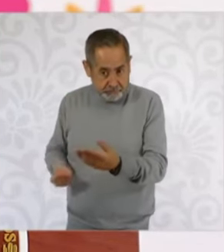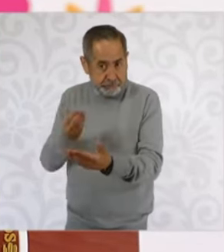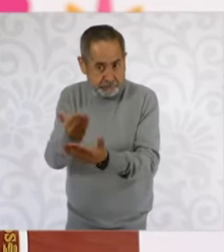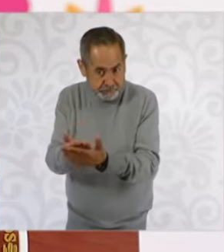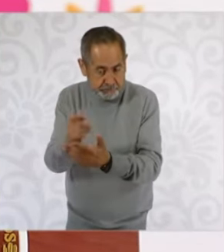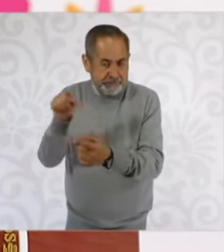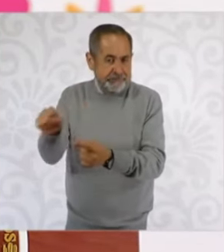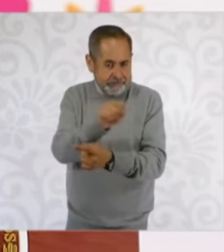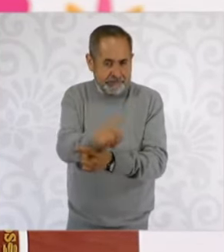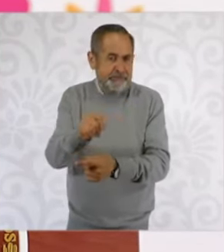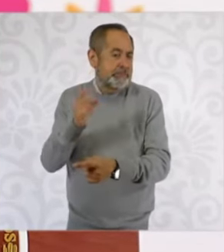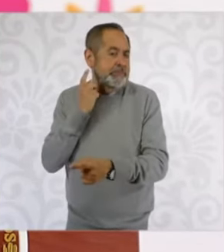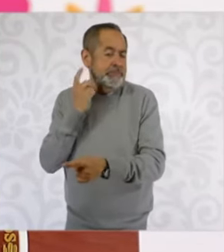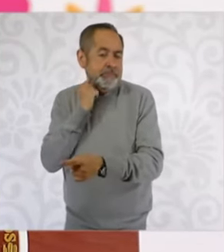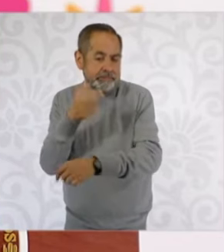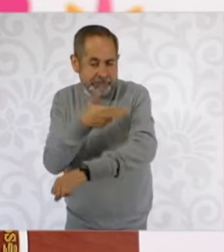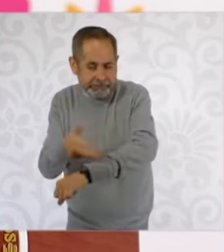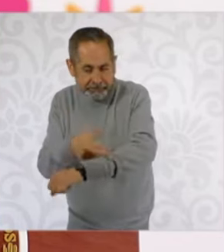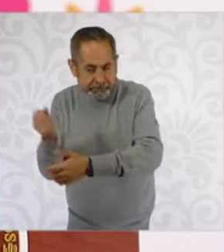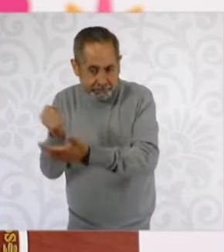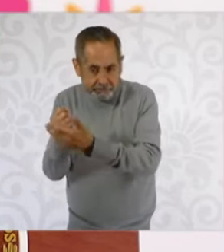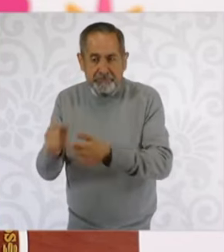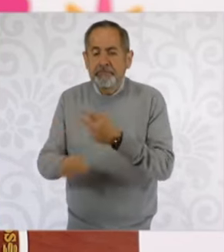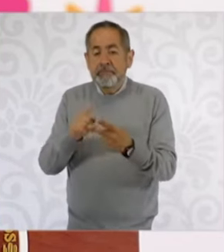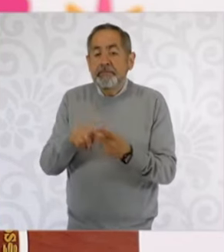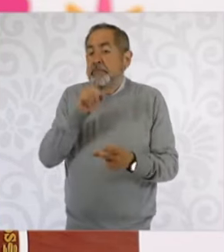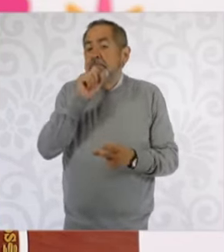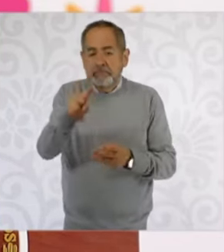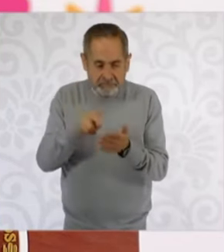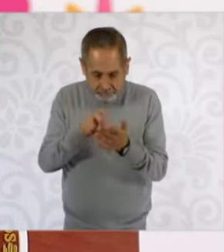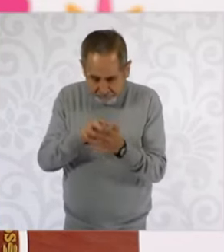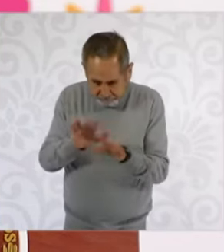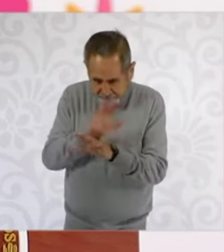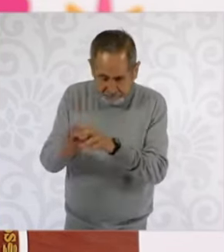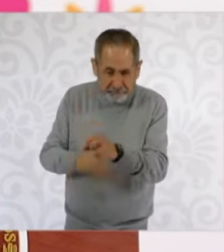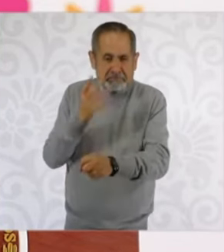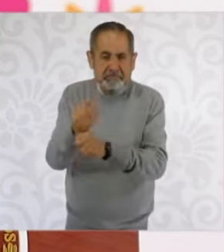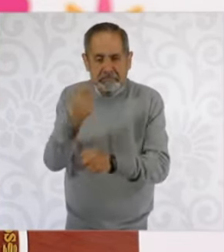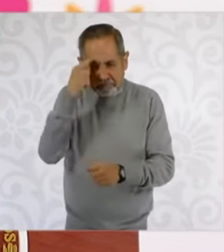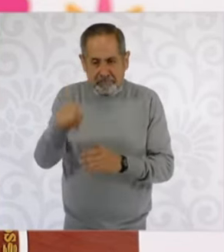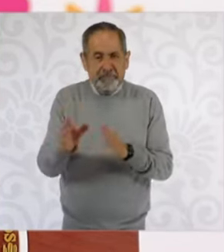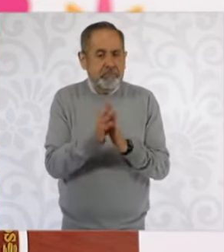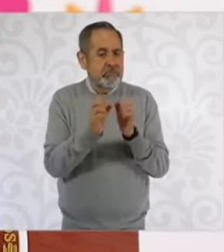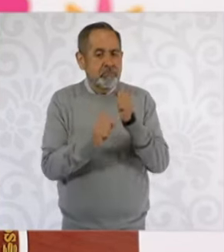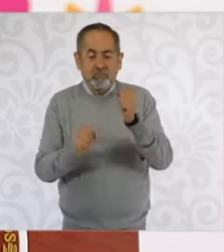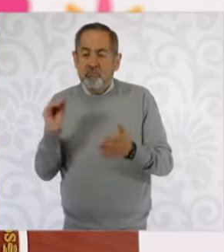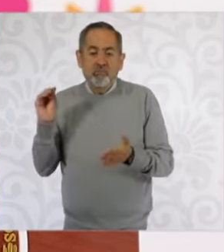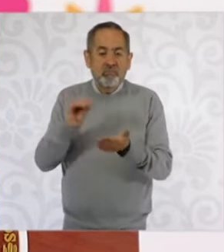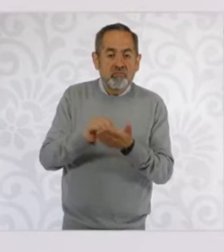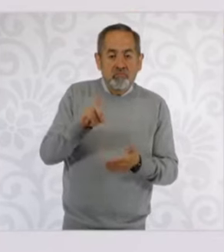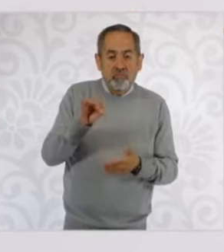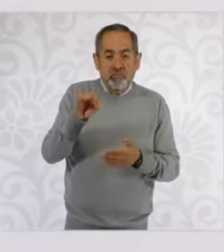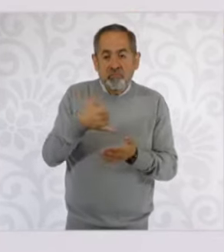las modificaciones a la Constitución para la Igualdad Sustantiva, que ya está a punto de pasar